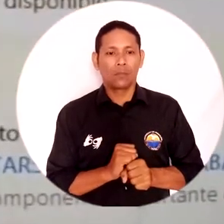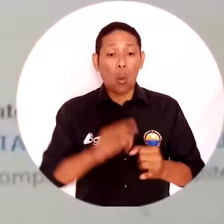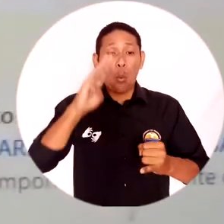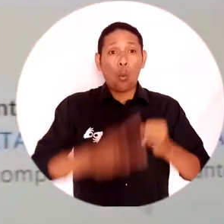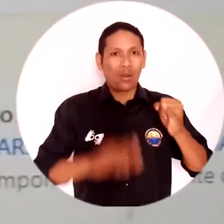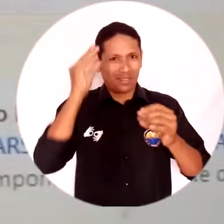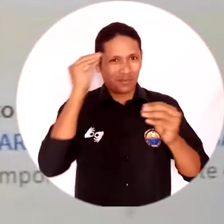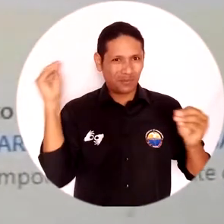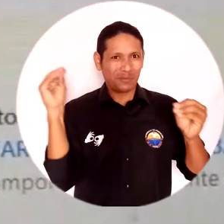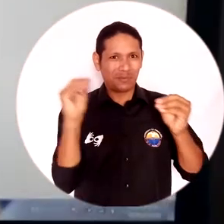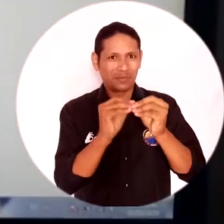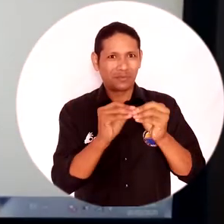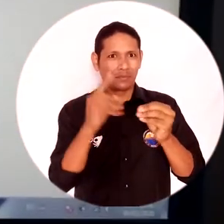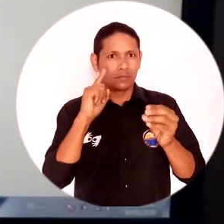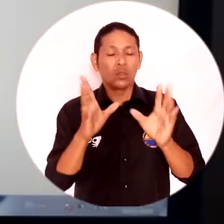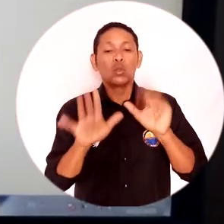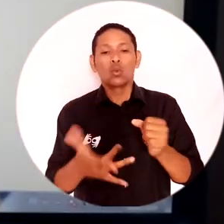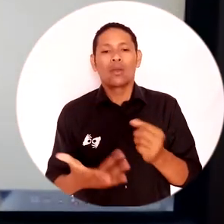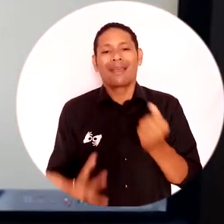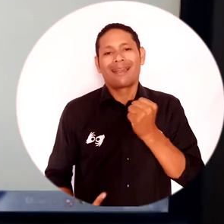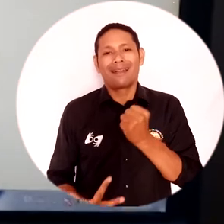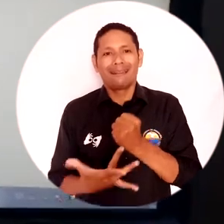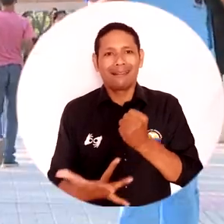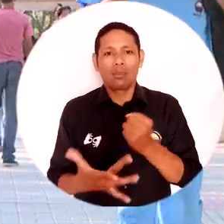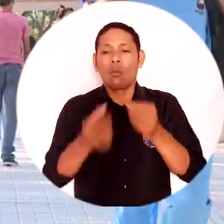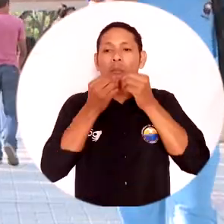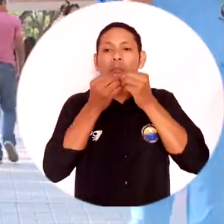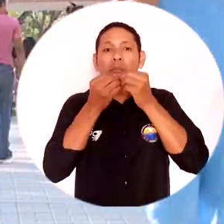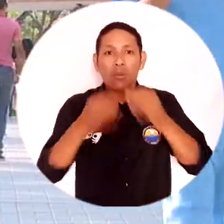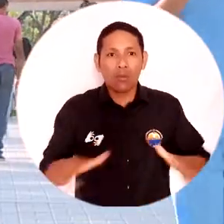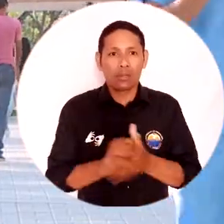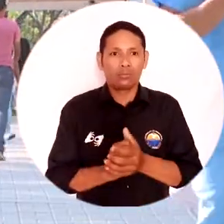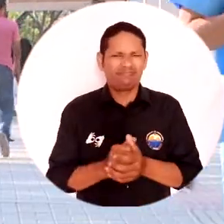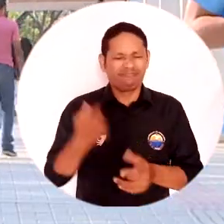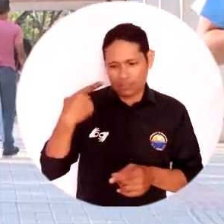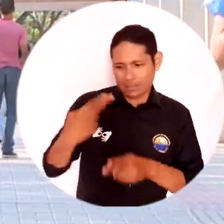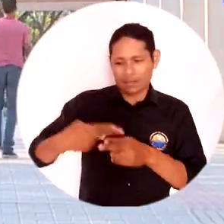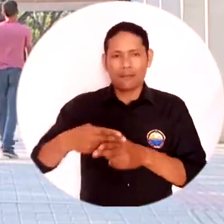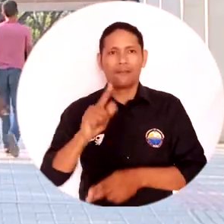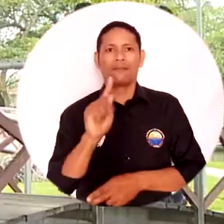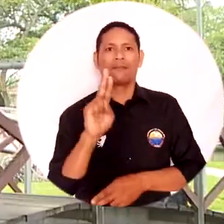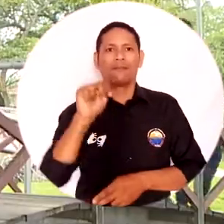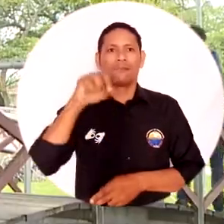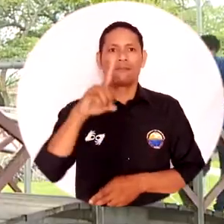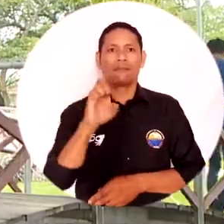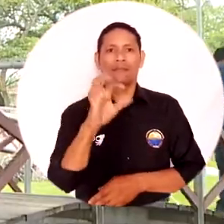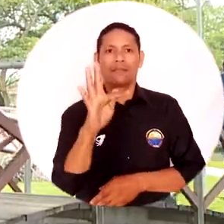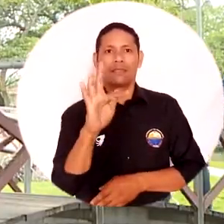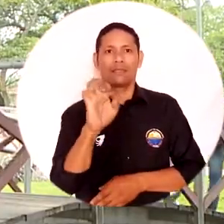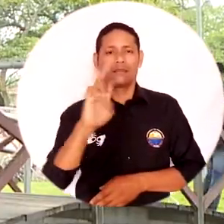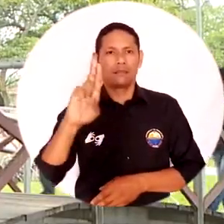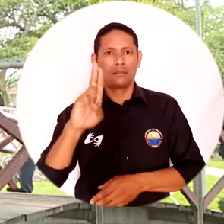El último acuerdo es el que autoriza una operación de crédito público en el marco de la línea de redescuento con tasa compensada a fin de ter,